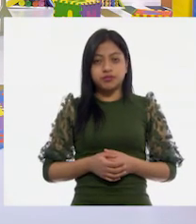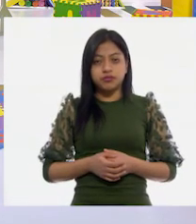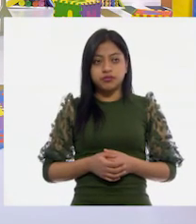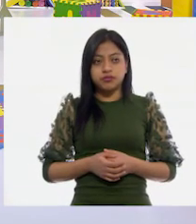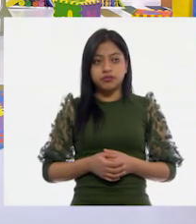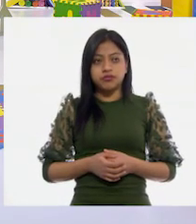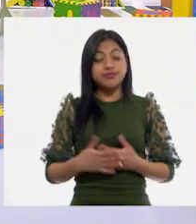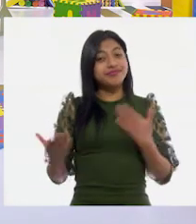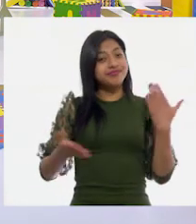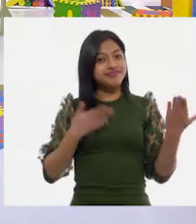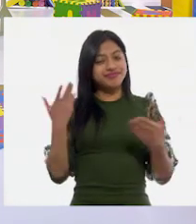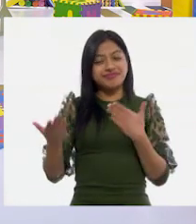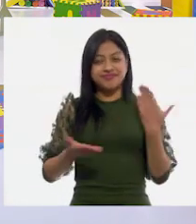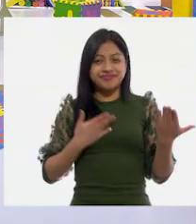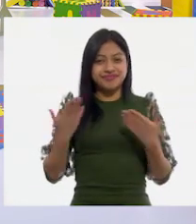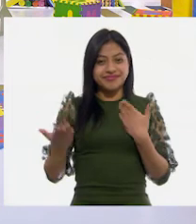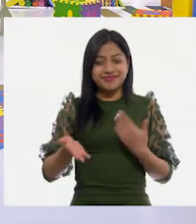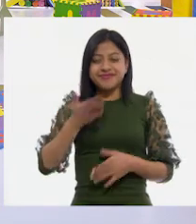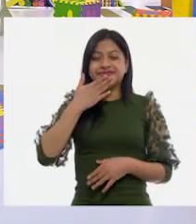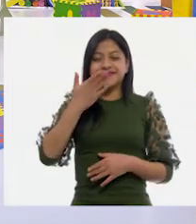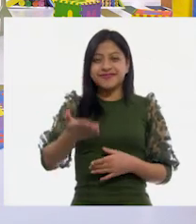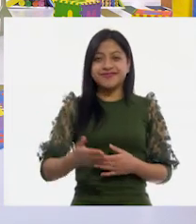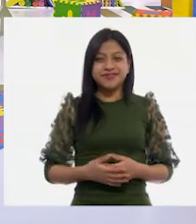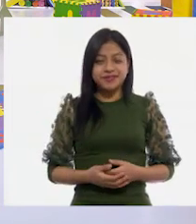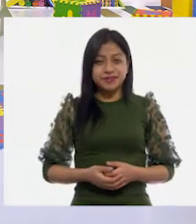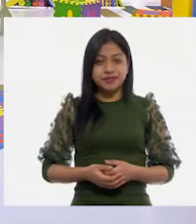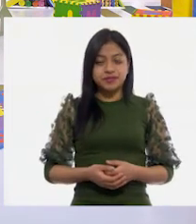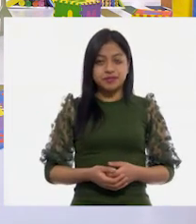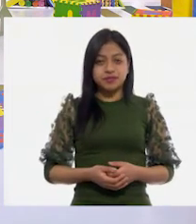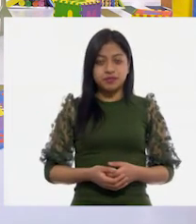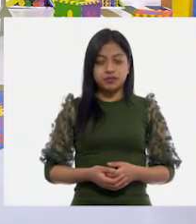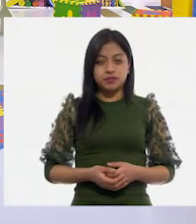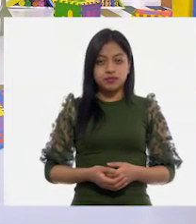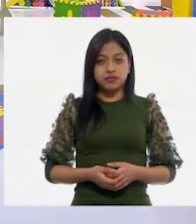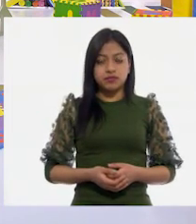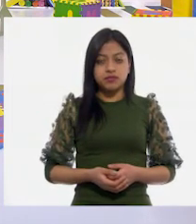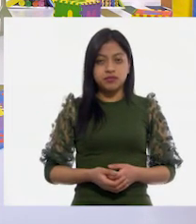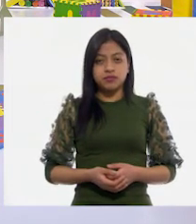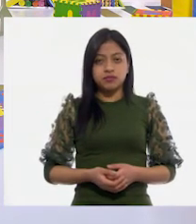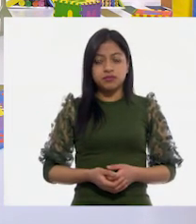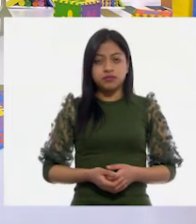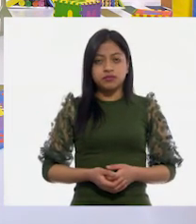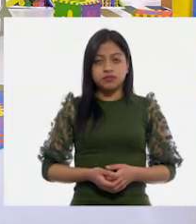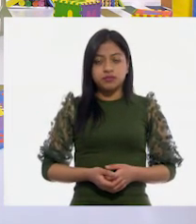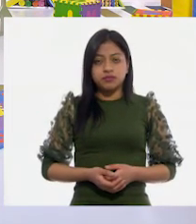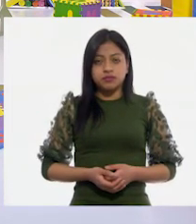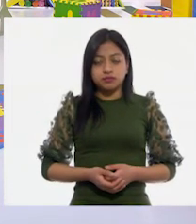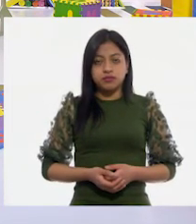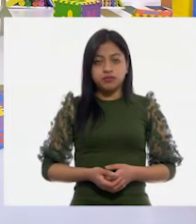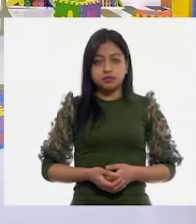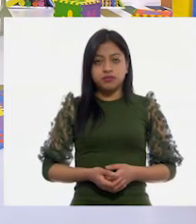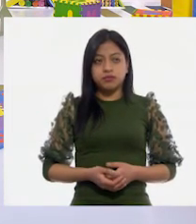Ay, qué divertido. Cinco. Muy bien. Me toca cinco. Uno,